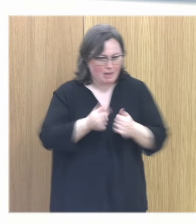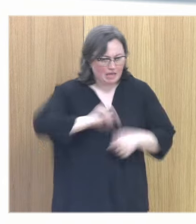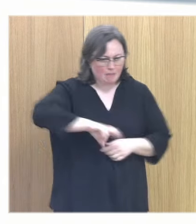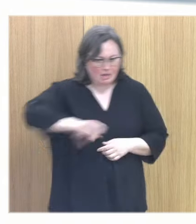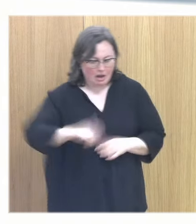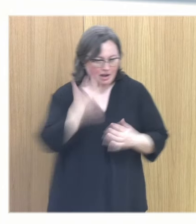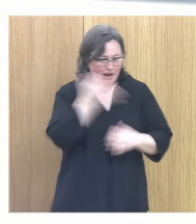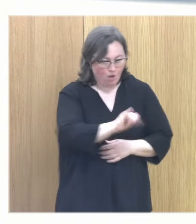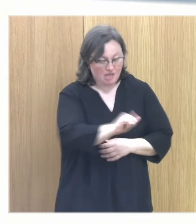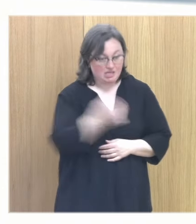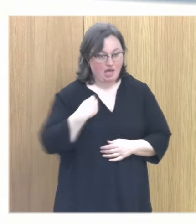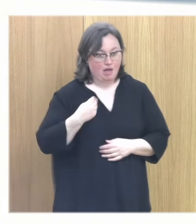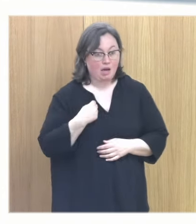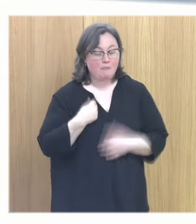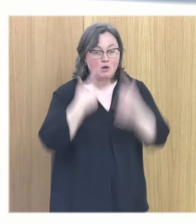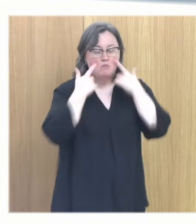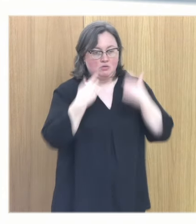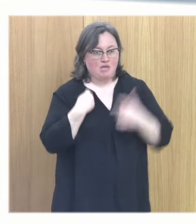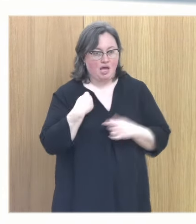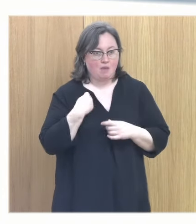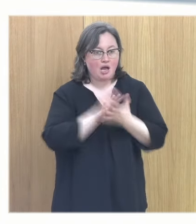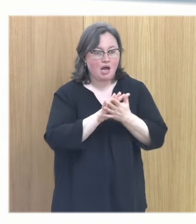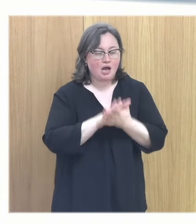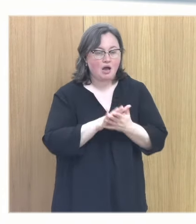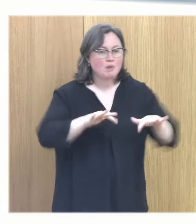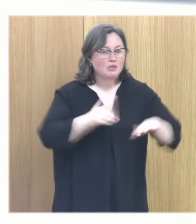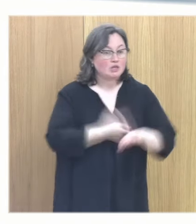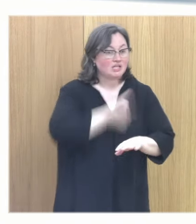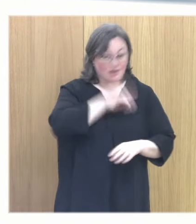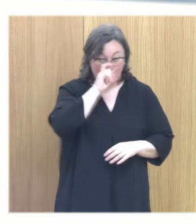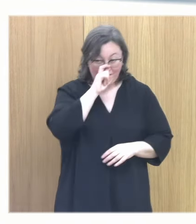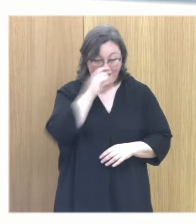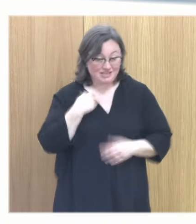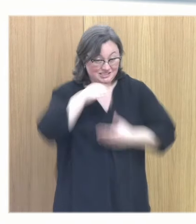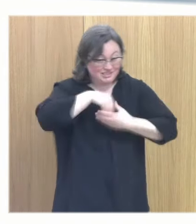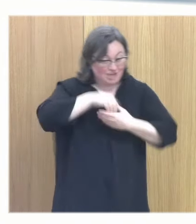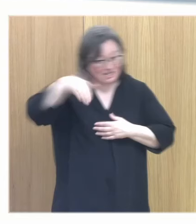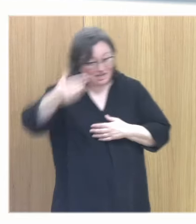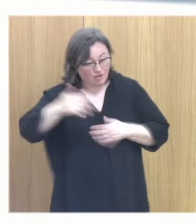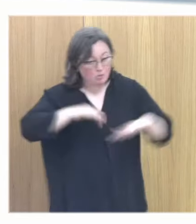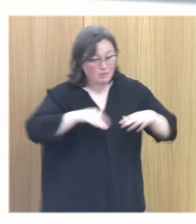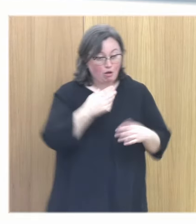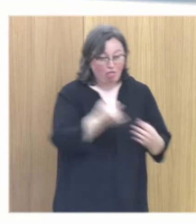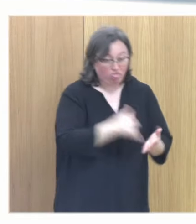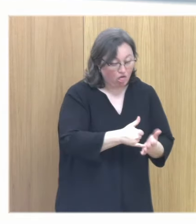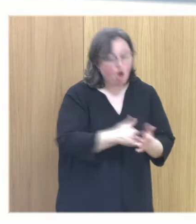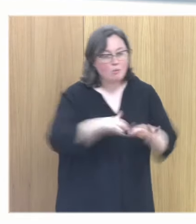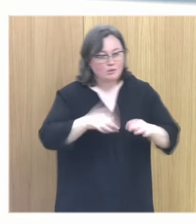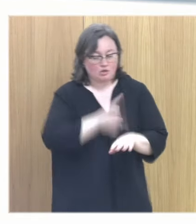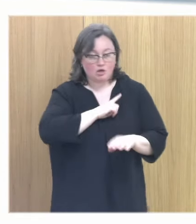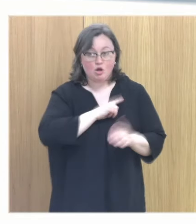se mueven pero tiene que llamarme la atención tanto el excesivo movimiento como acordaos internalización o externalización la